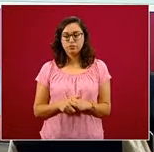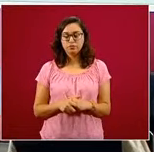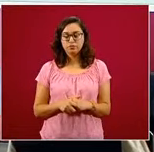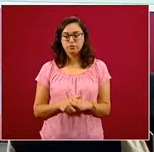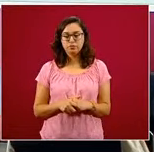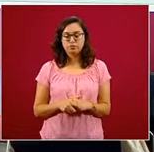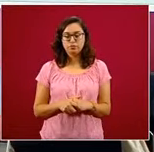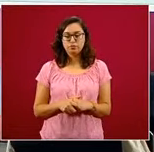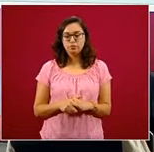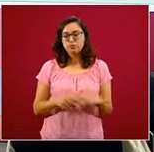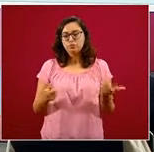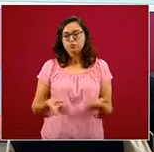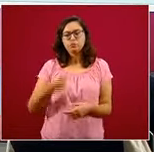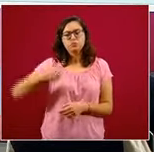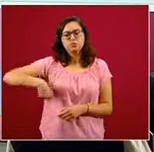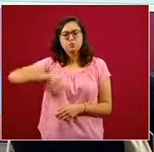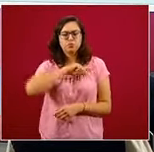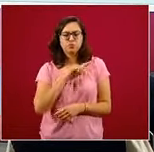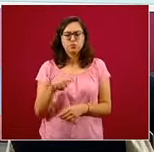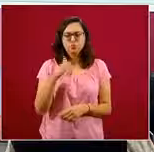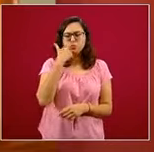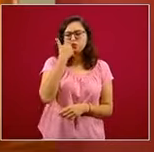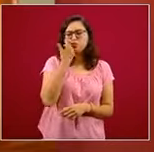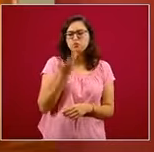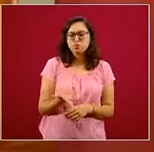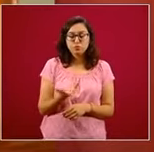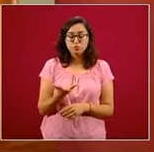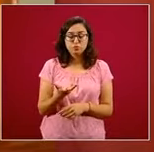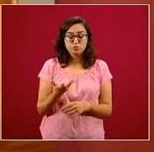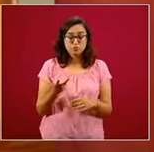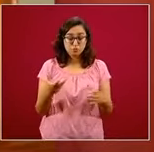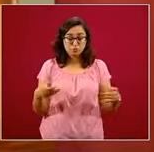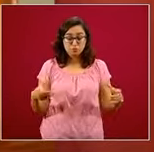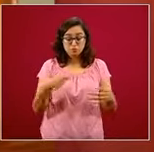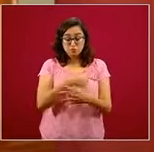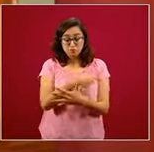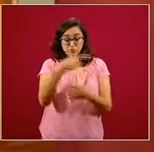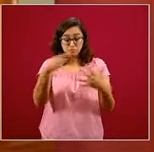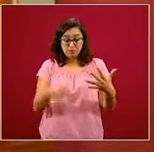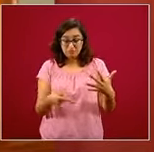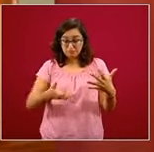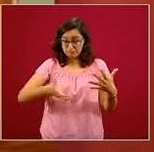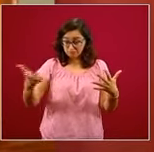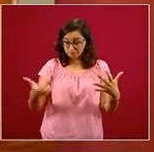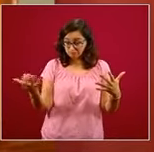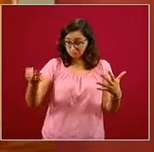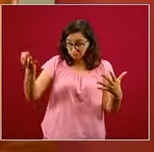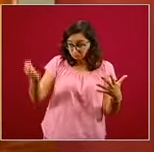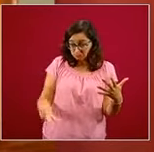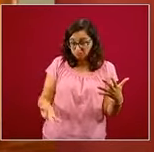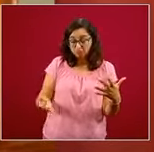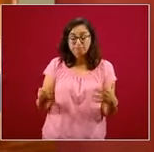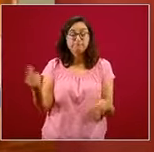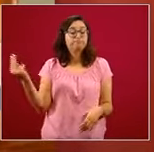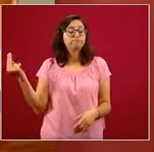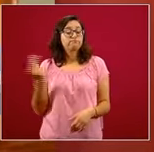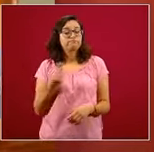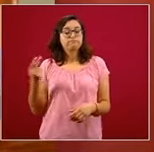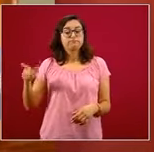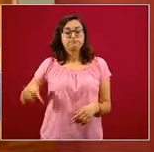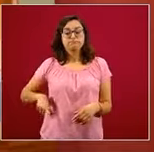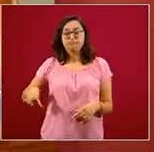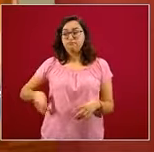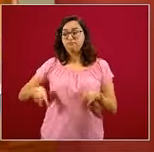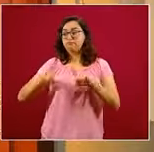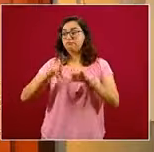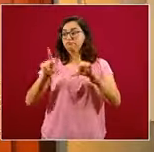este paquete se requiere un compromiso de Estado. No es nada más el compromiso del